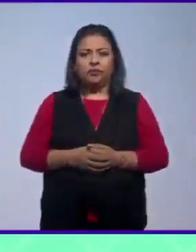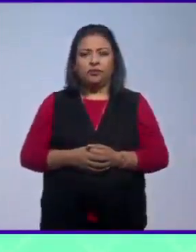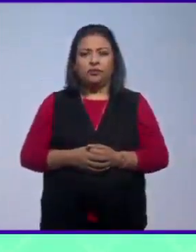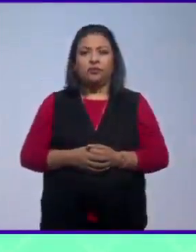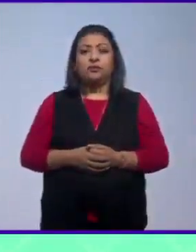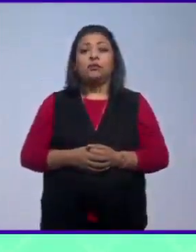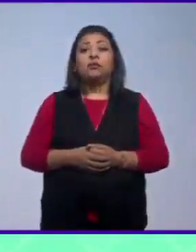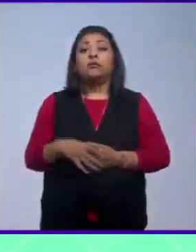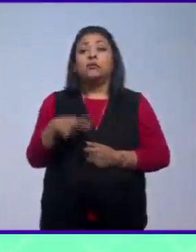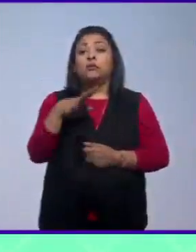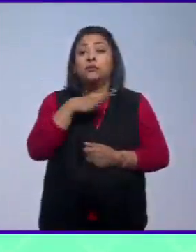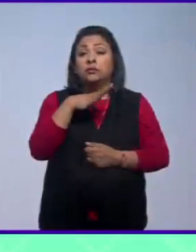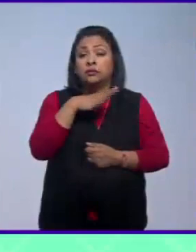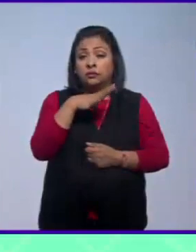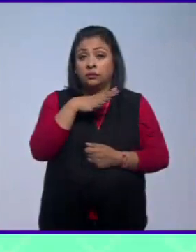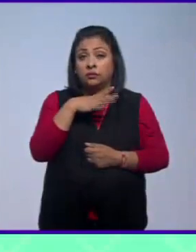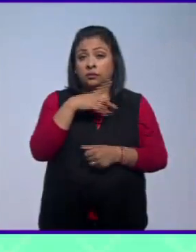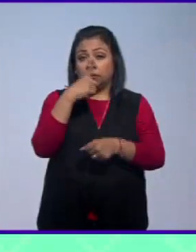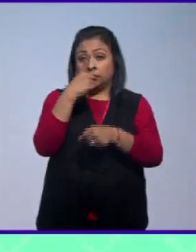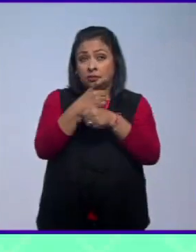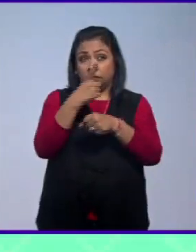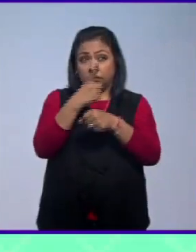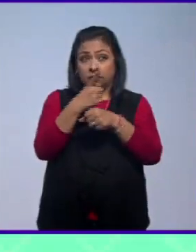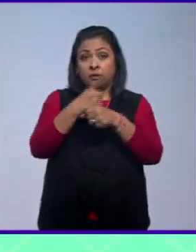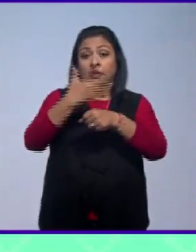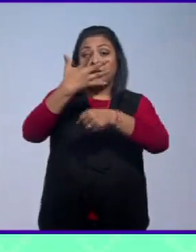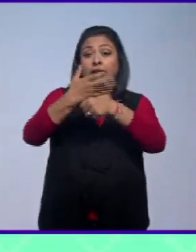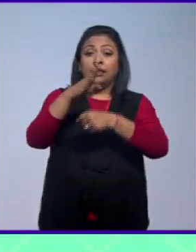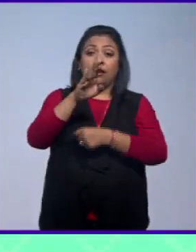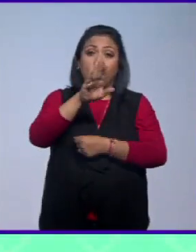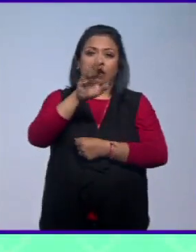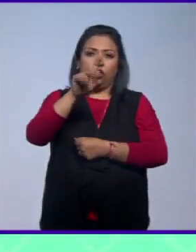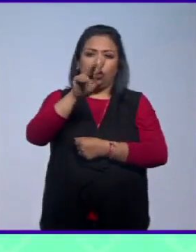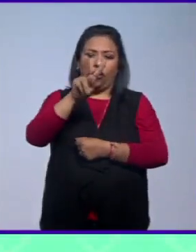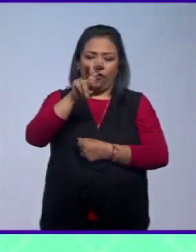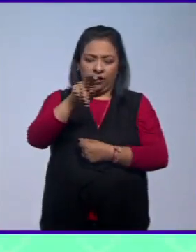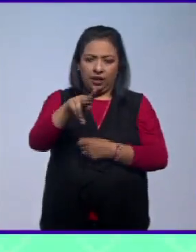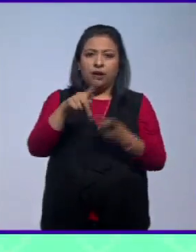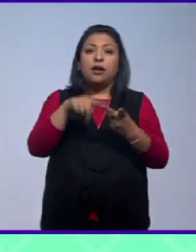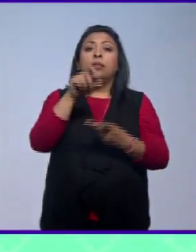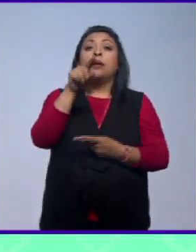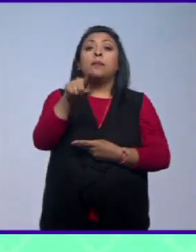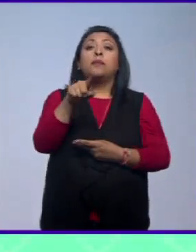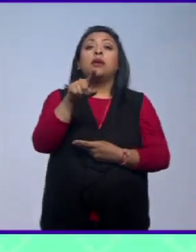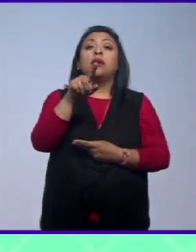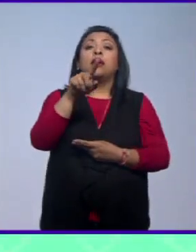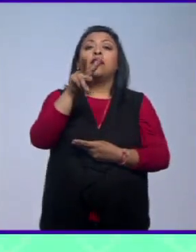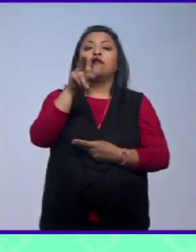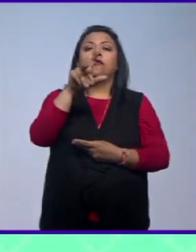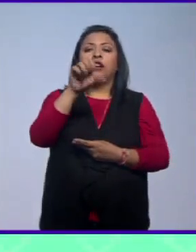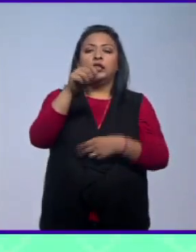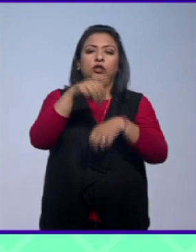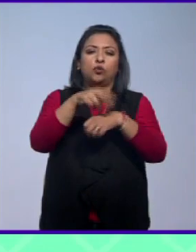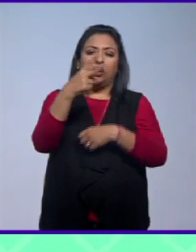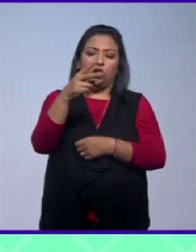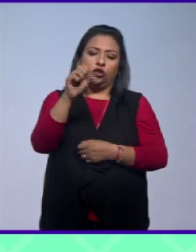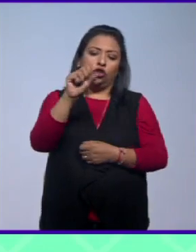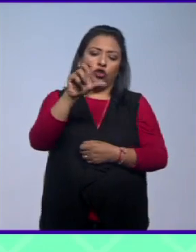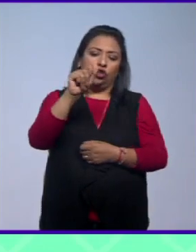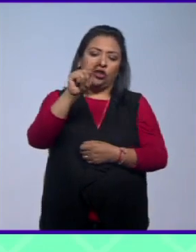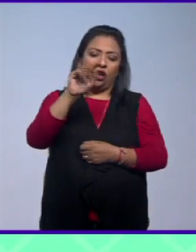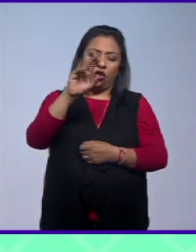Estamos haciendo el primer movimiento de la quinta de Beethoven, hicimos también el vals número 2 de Sostakovich,